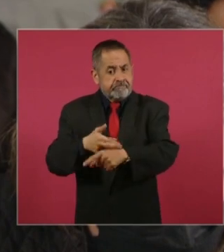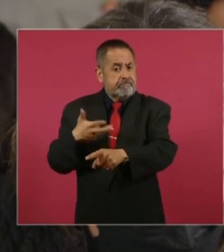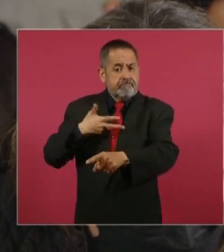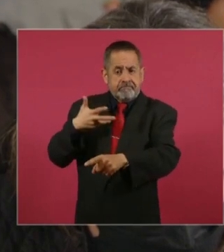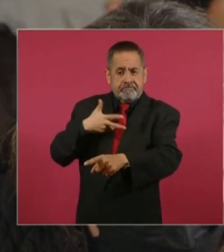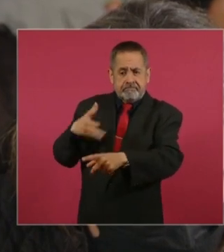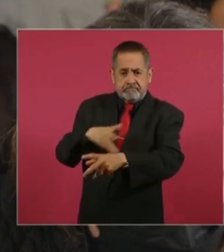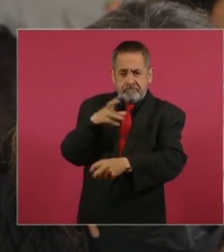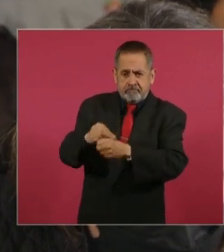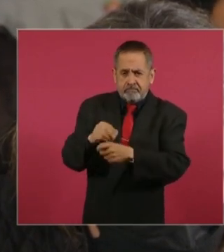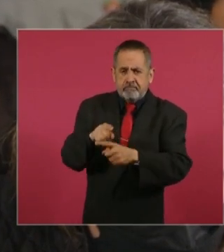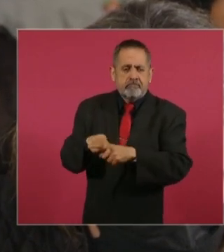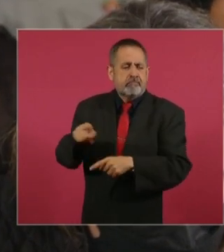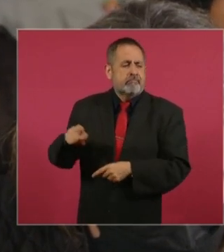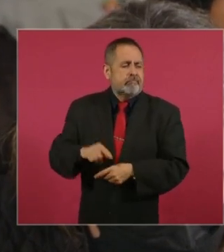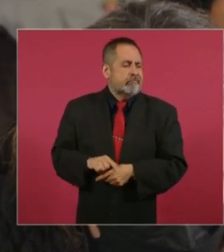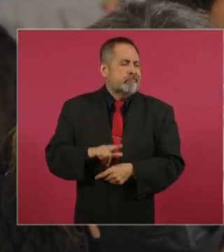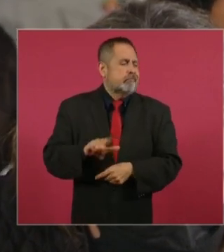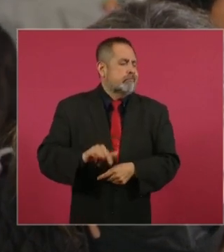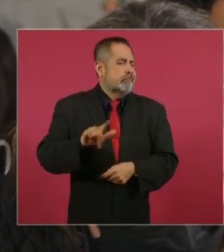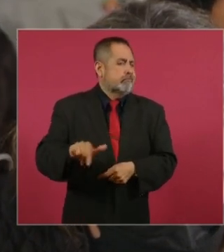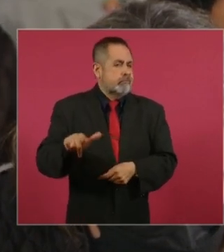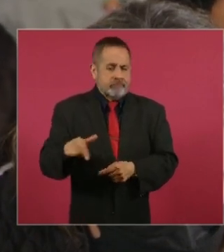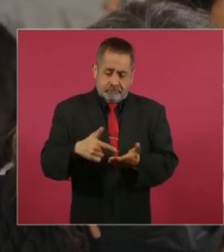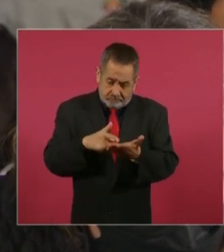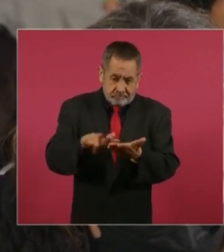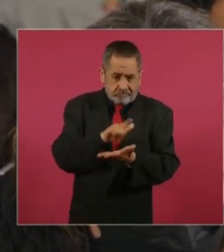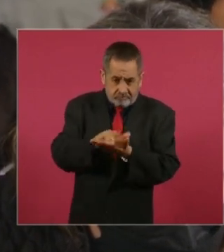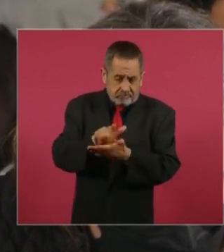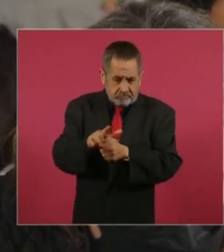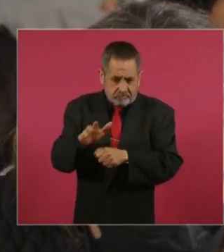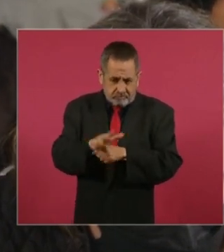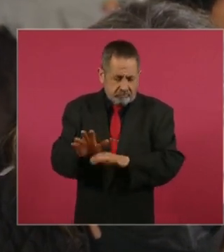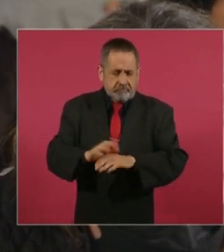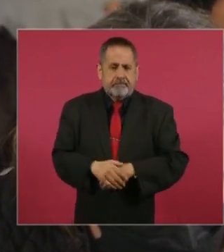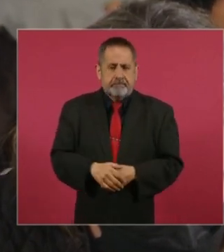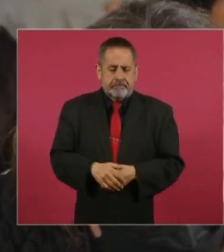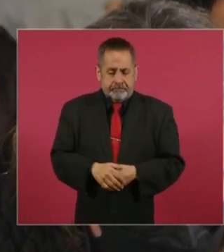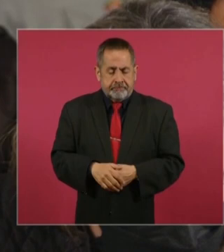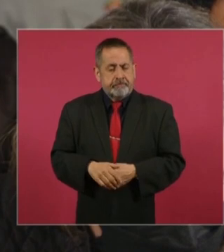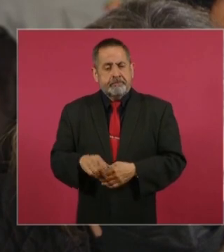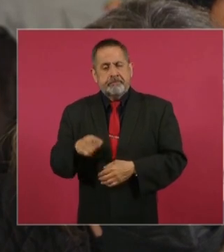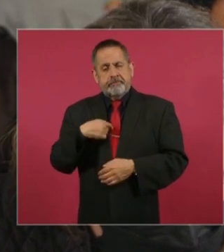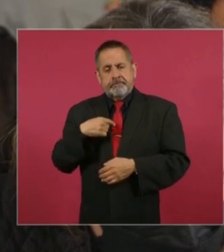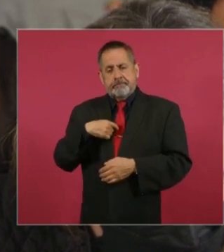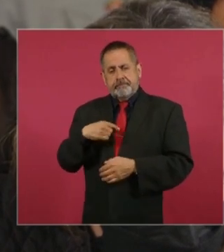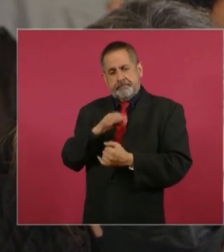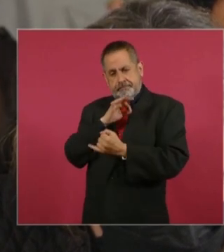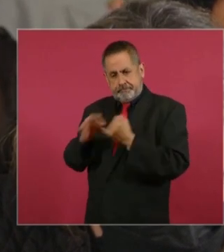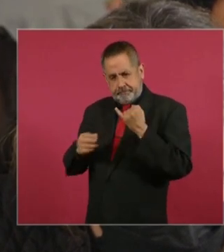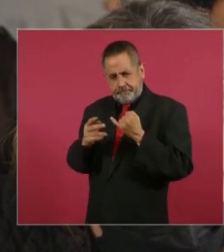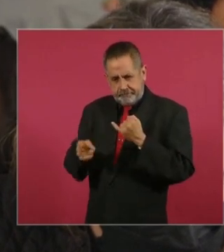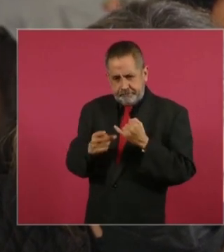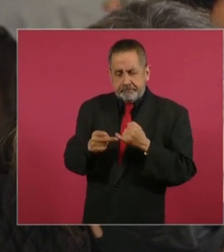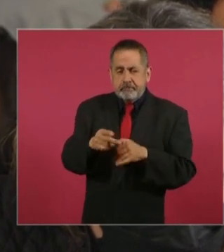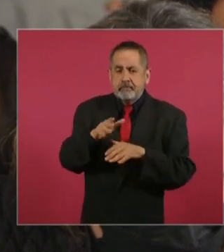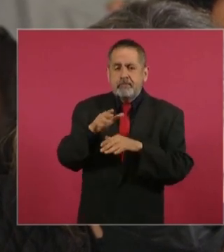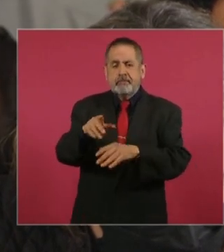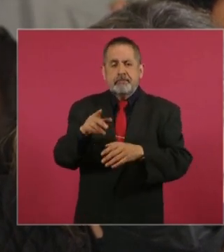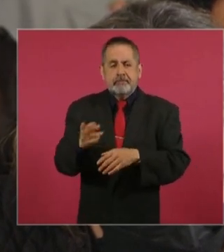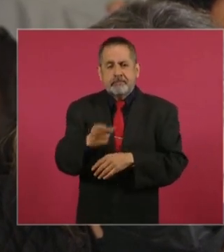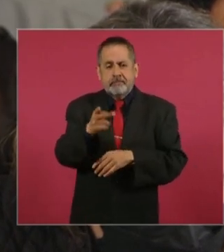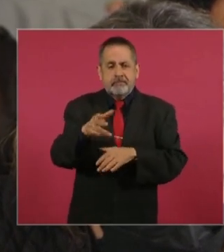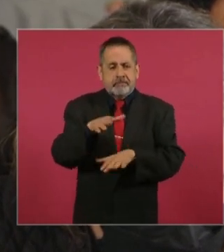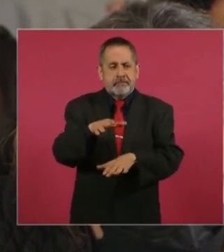lo que no se ha tenido es la voluntad de aplicar la ley. Y le quiero hacer esta última pregunta, es mi primera pregunta, que tiene que ver fuera de lo que es